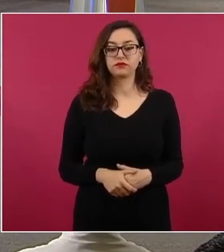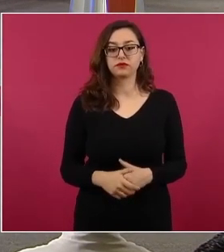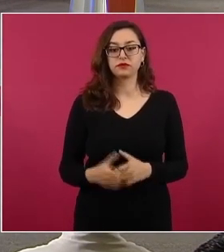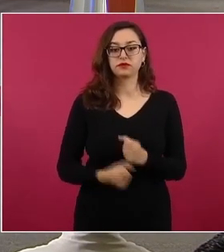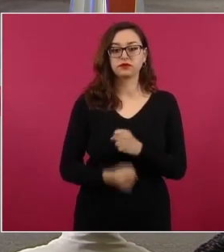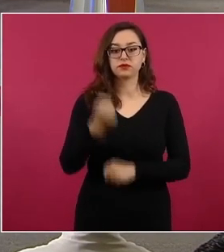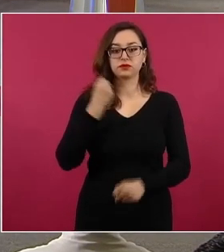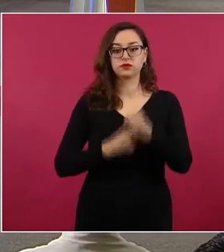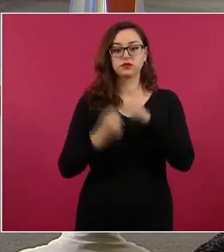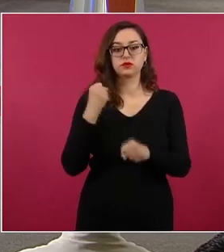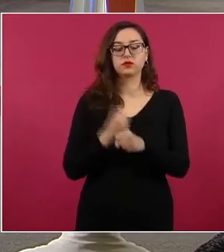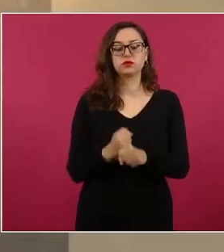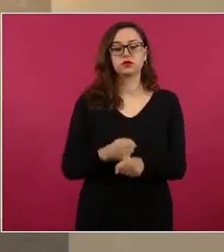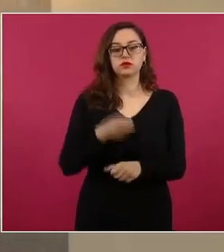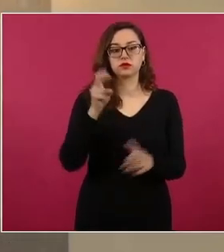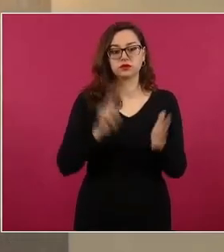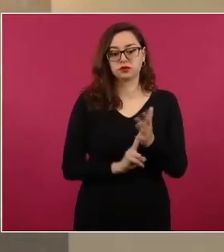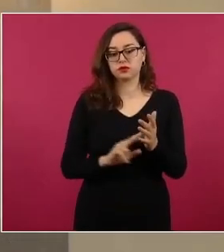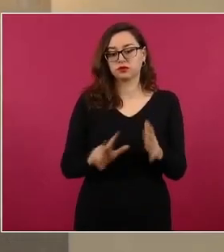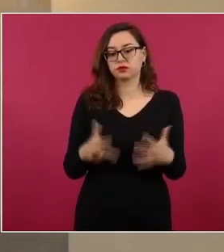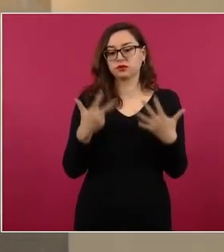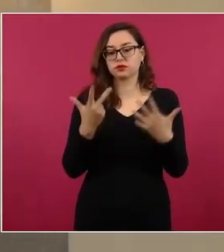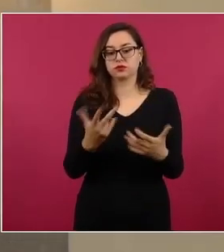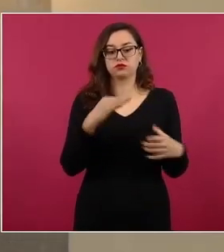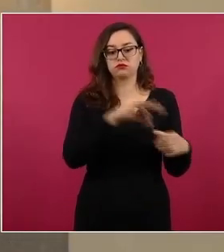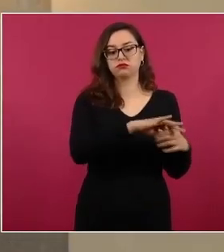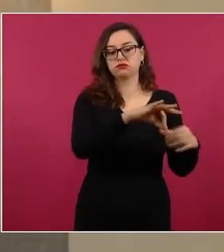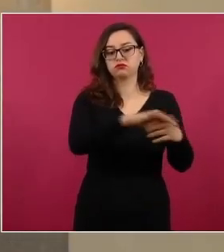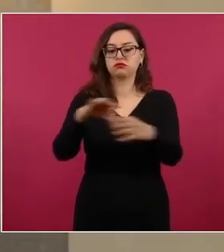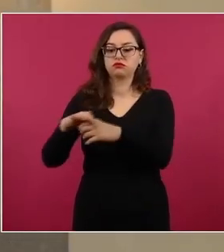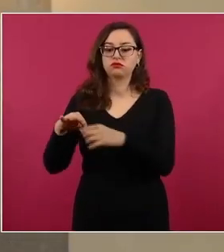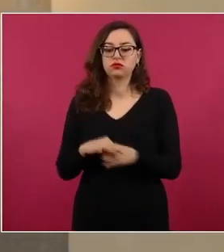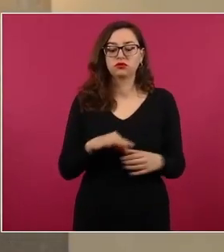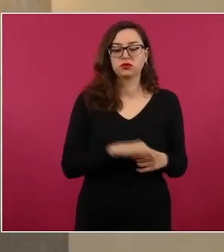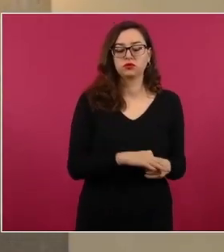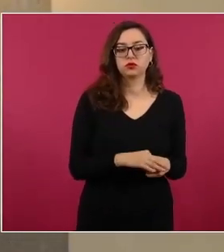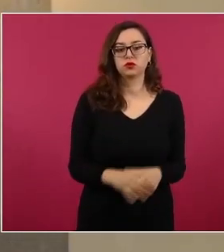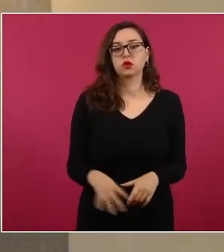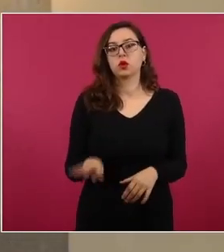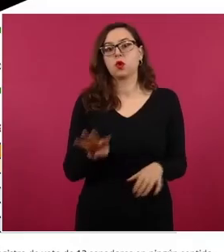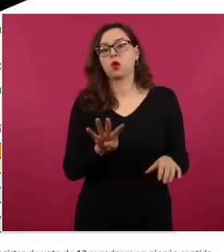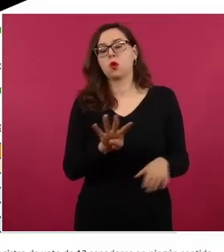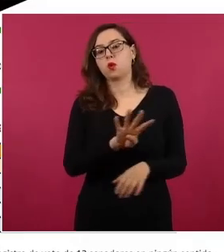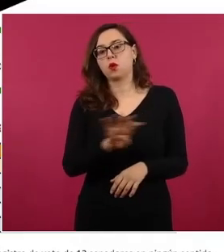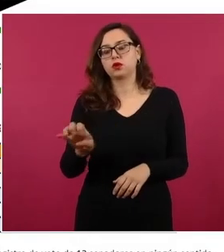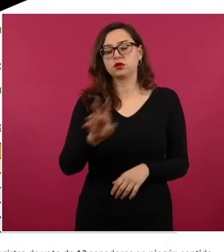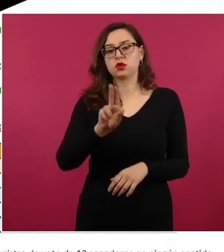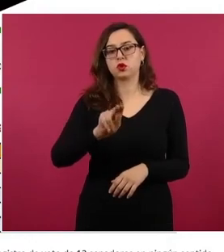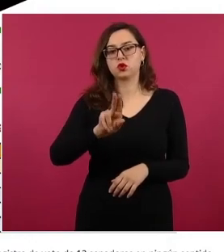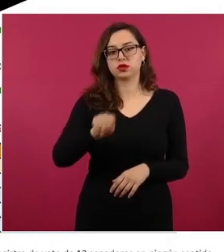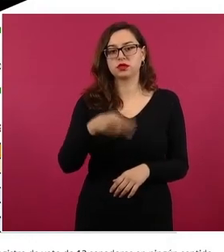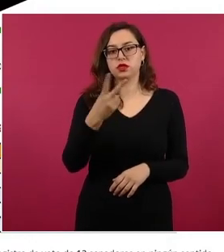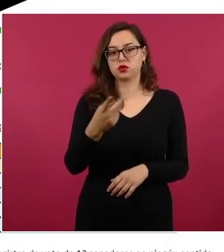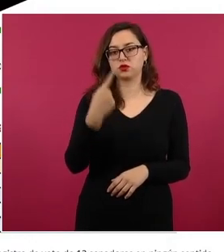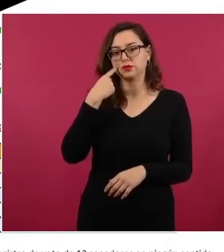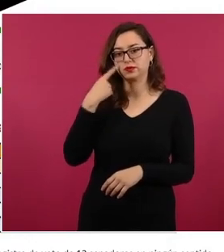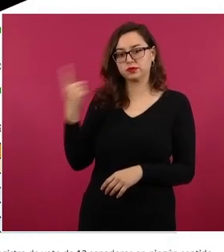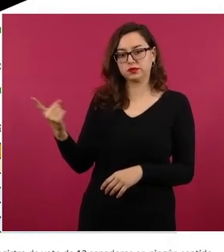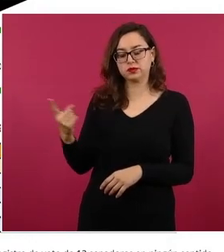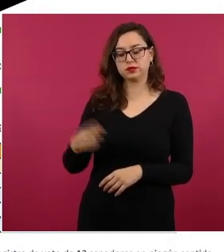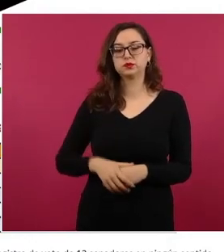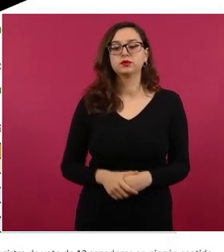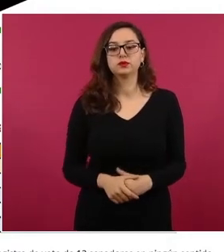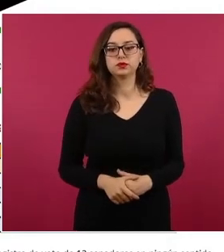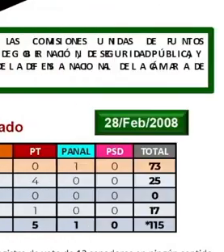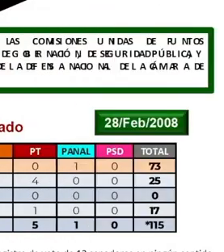2008 con 482 votos a favor en la Cámara